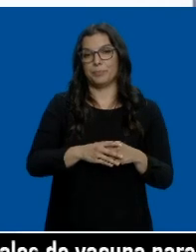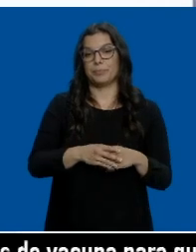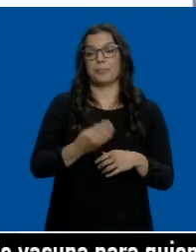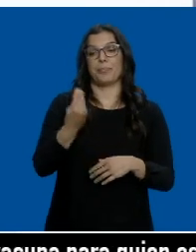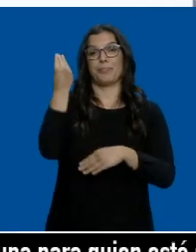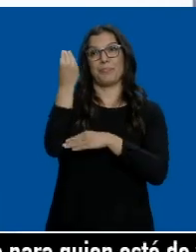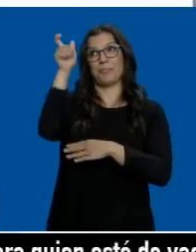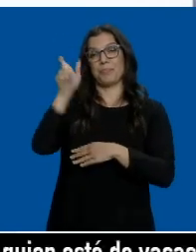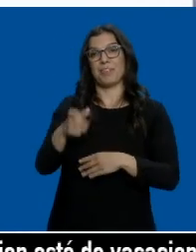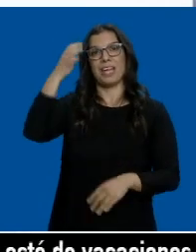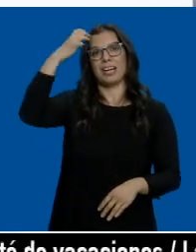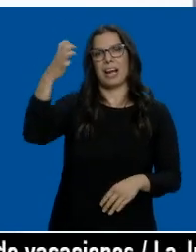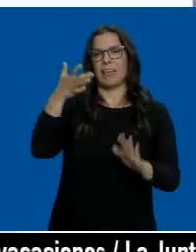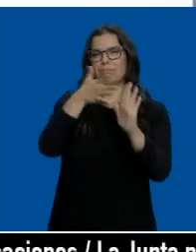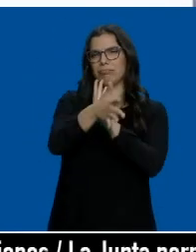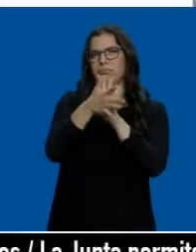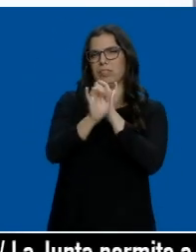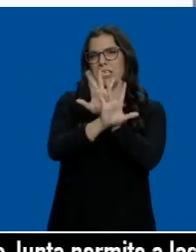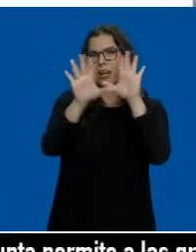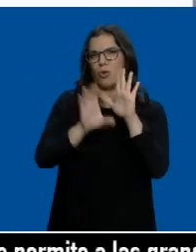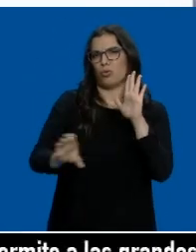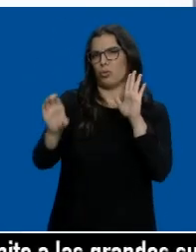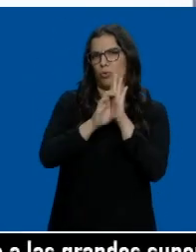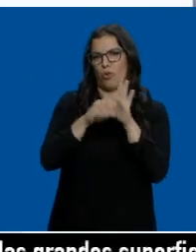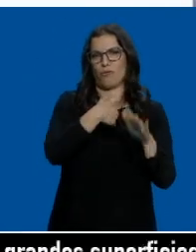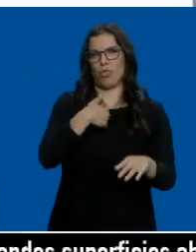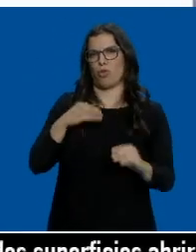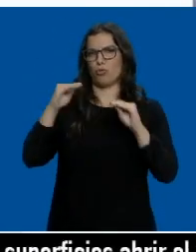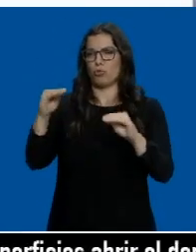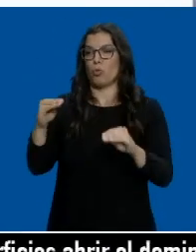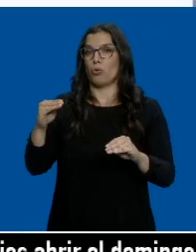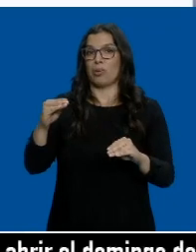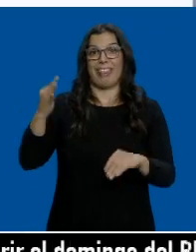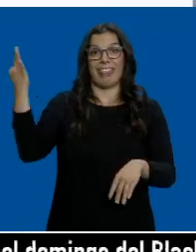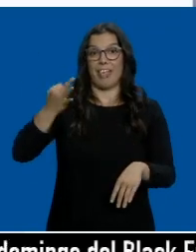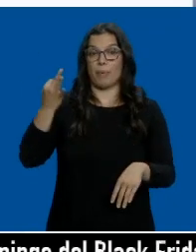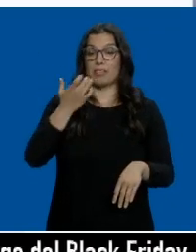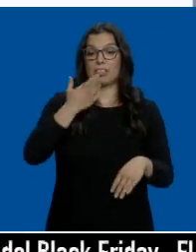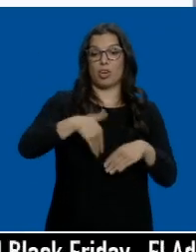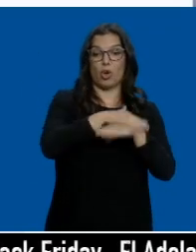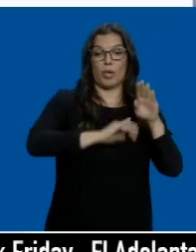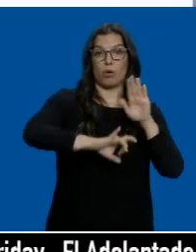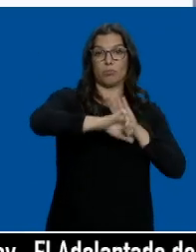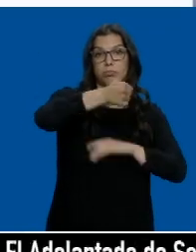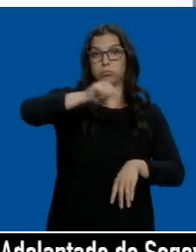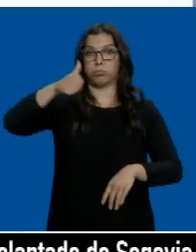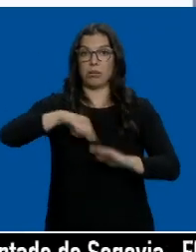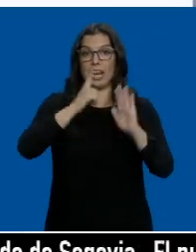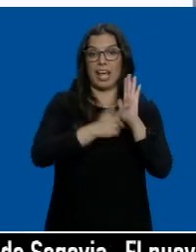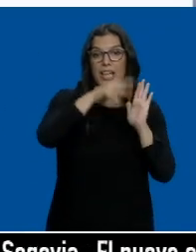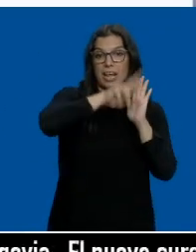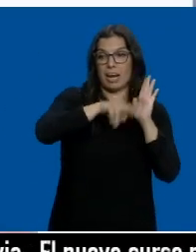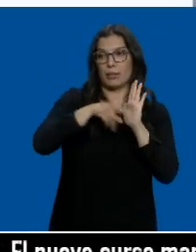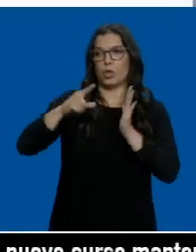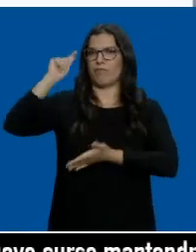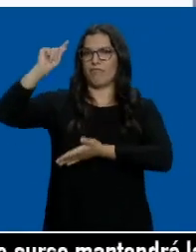del rey viene perfectamente marcada por la Constitución, tiene la obligación de sancionar las leyes, de refrendar los reglamentos y,